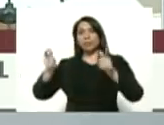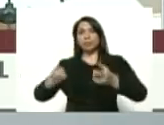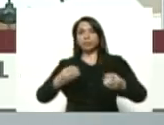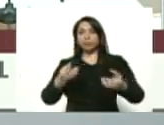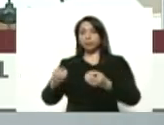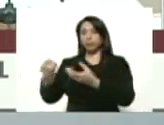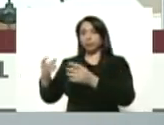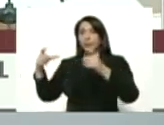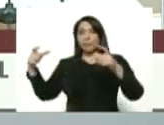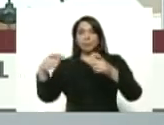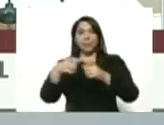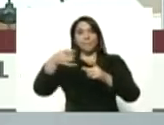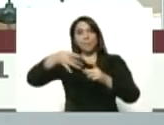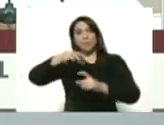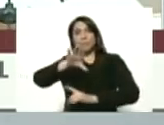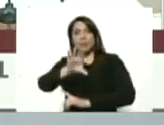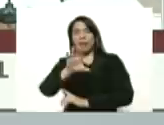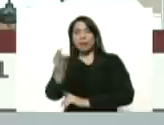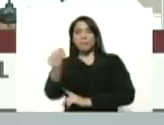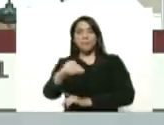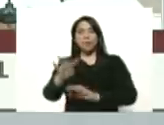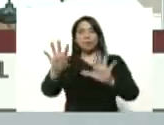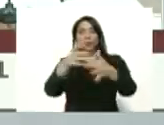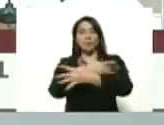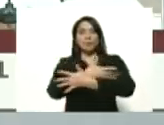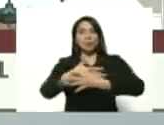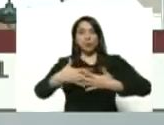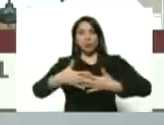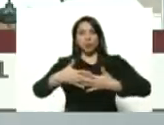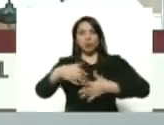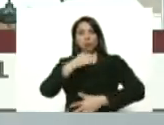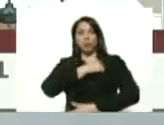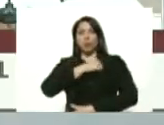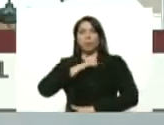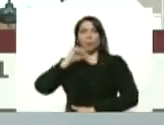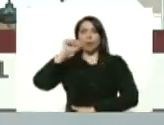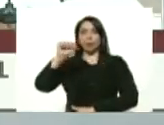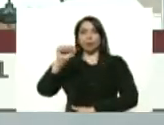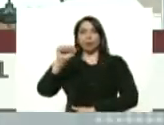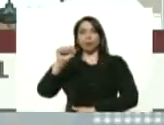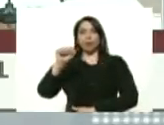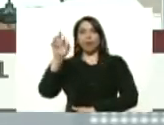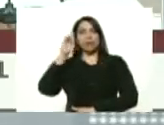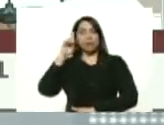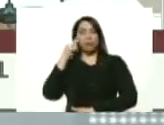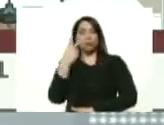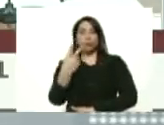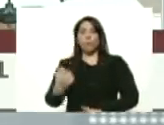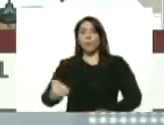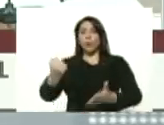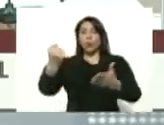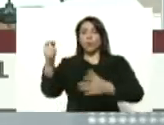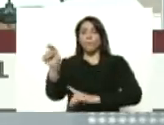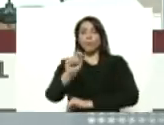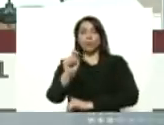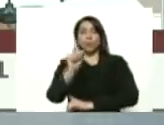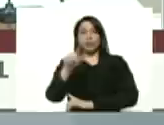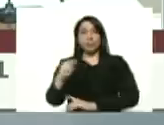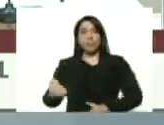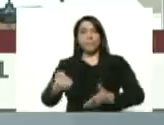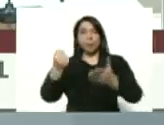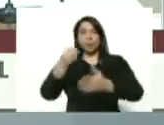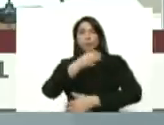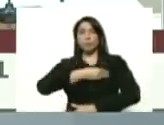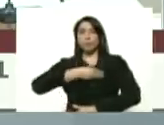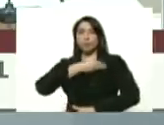entrega a través del carnet de la patria a más de 9 millones de compatriotas a razón de dos bonos mensuales además de los bonos por